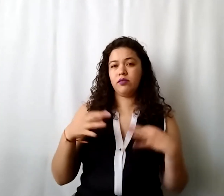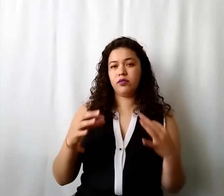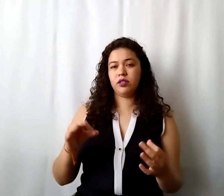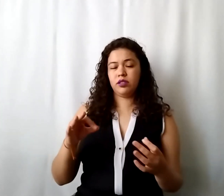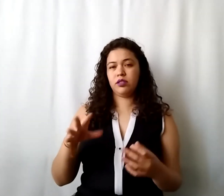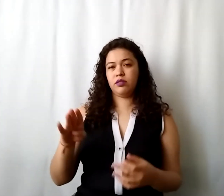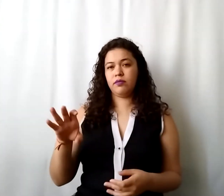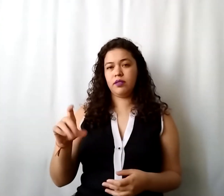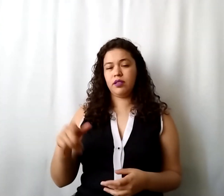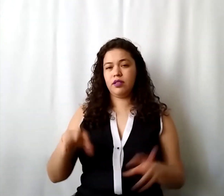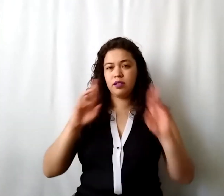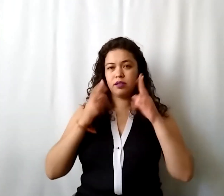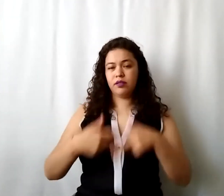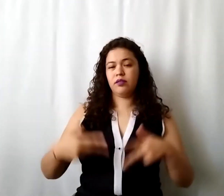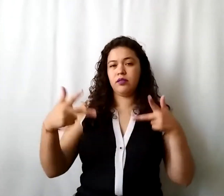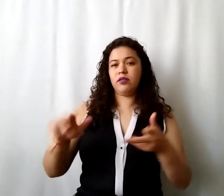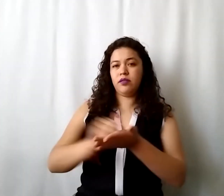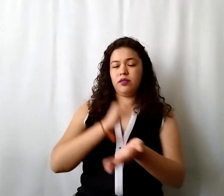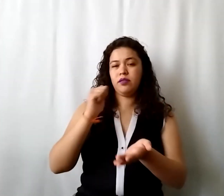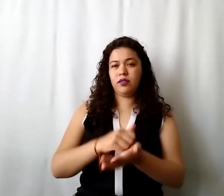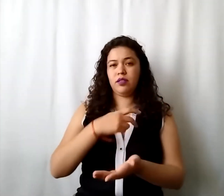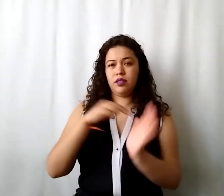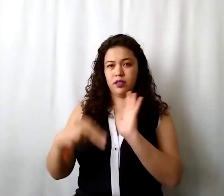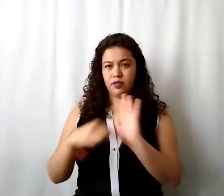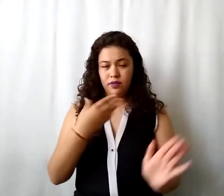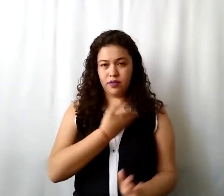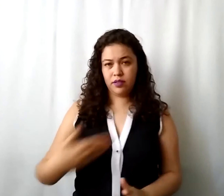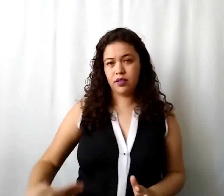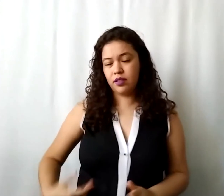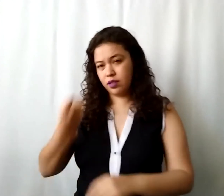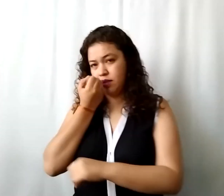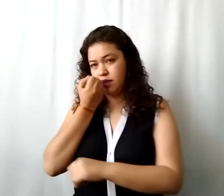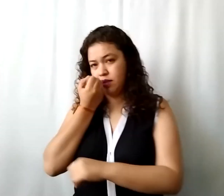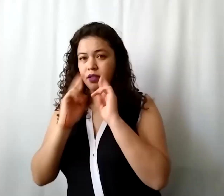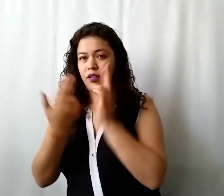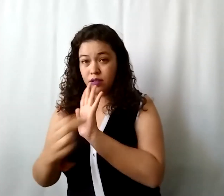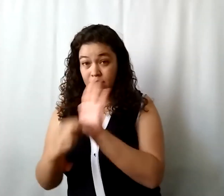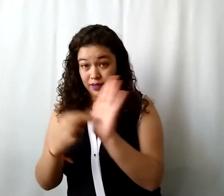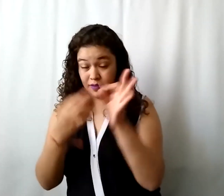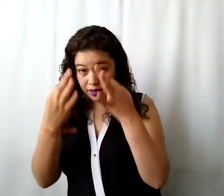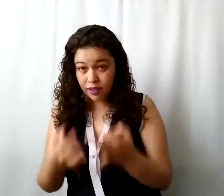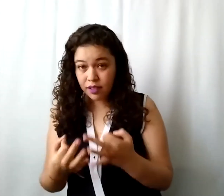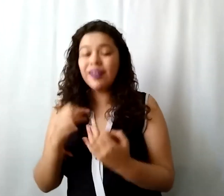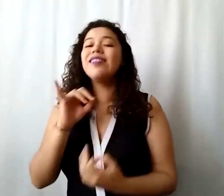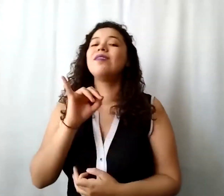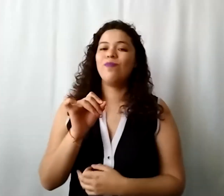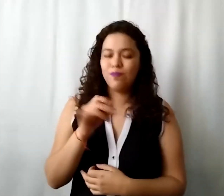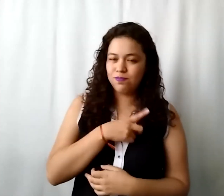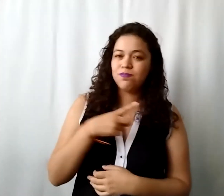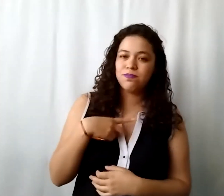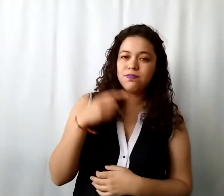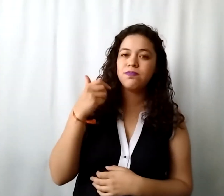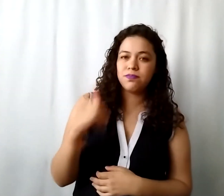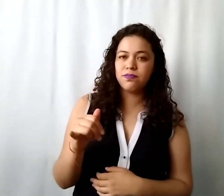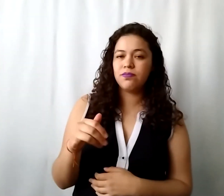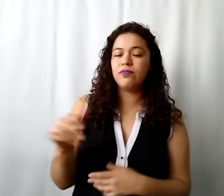virtual el acta y certificación van con firma autógrafa del presidente y secretario de la sesión si así está así debe de ser el